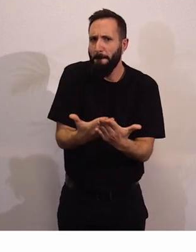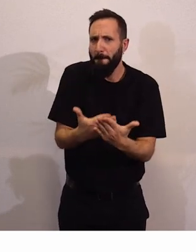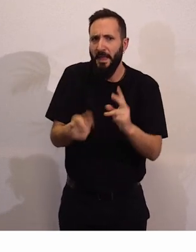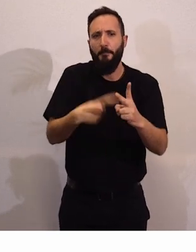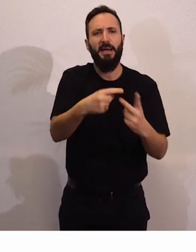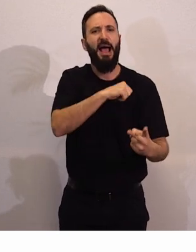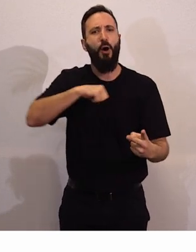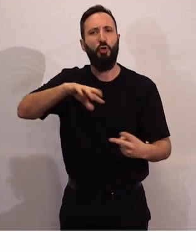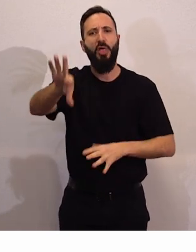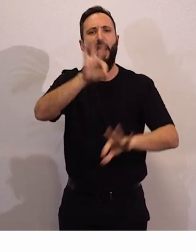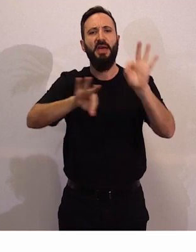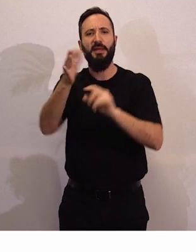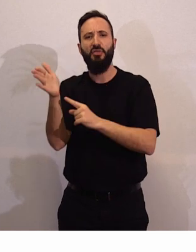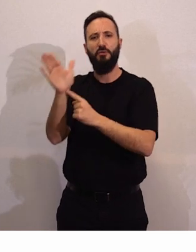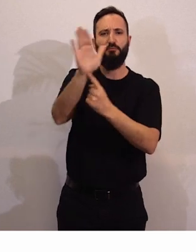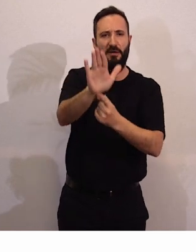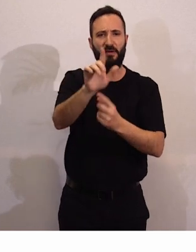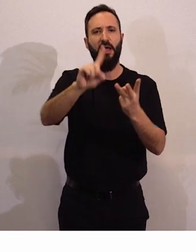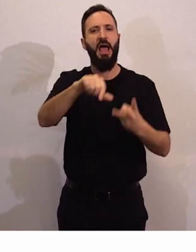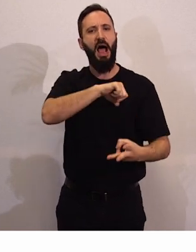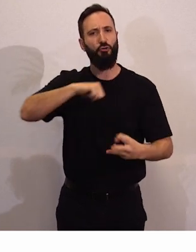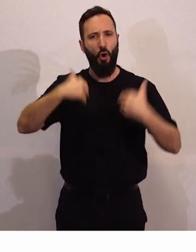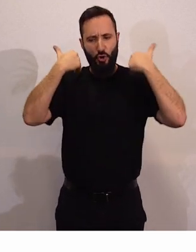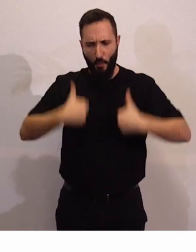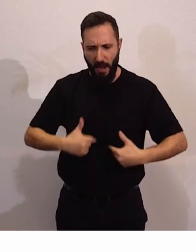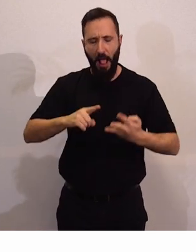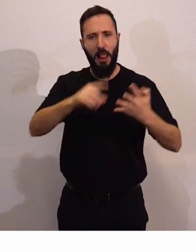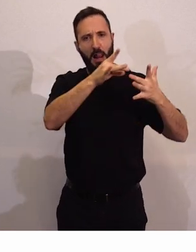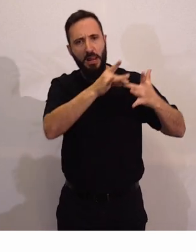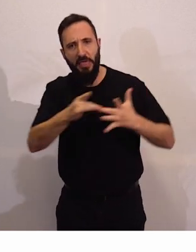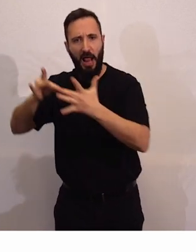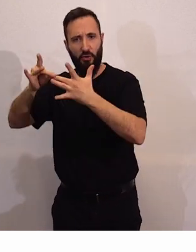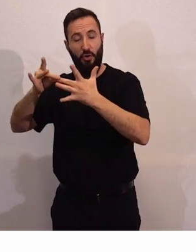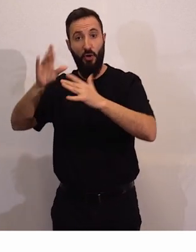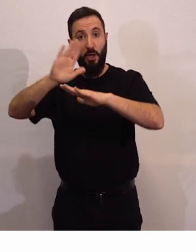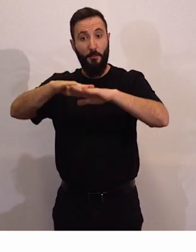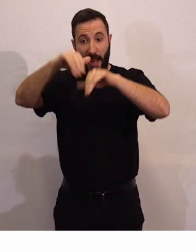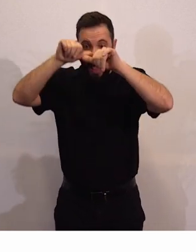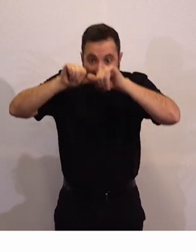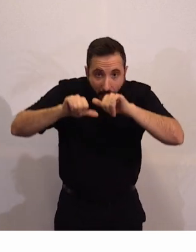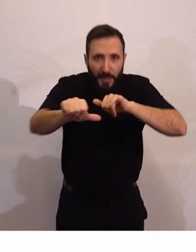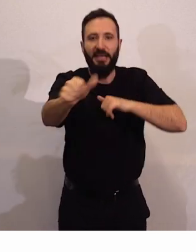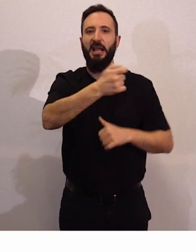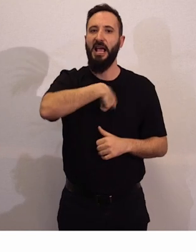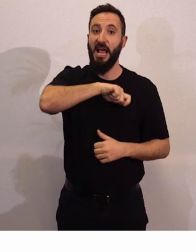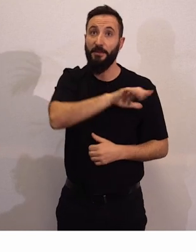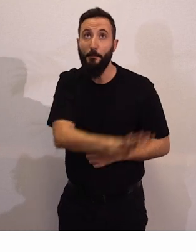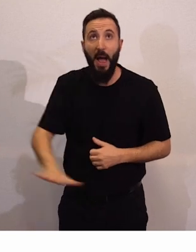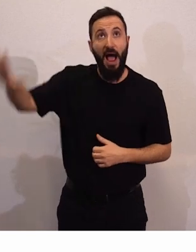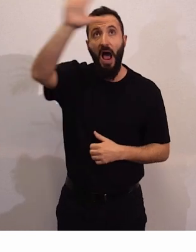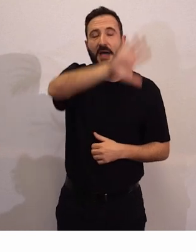autodeterminación, de autonomía, de liderazgo para que España para que España